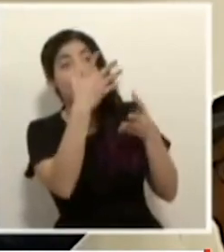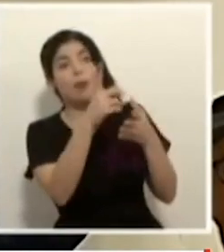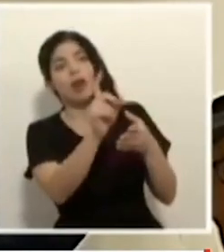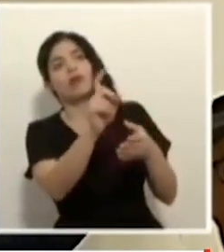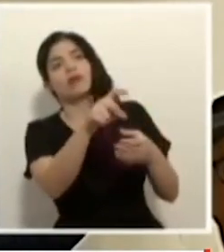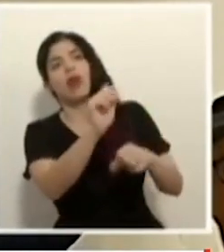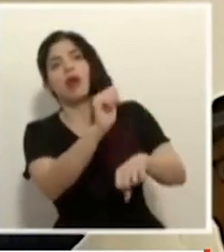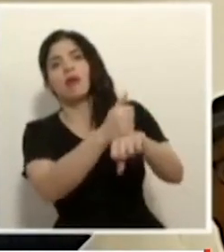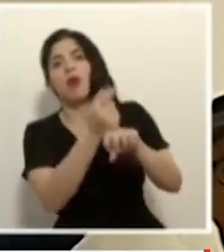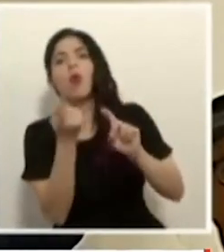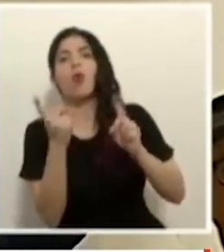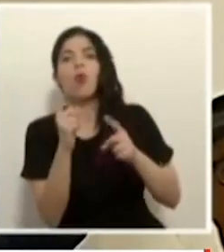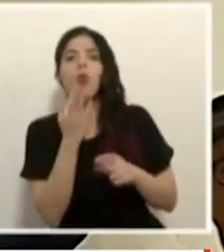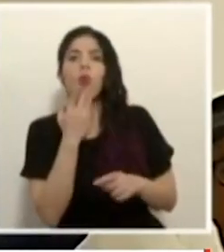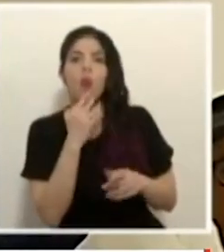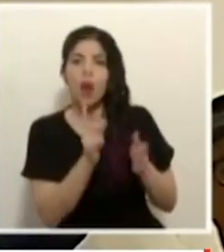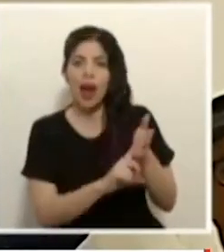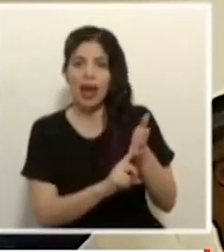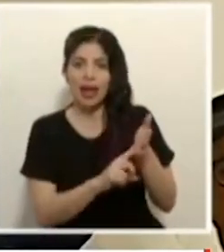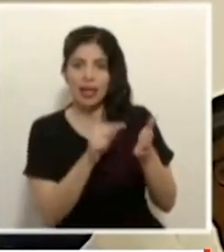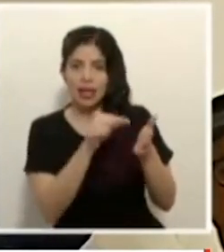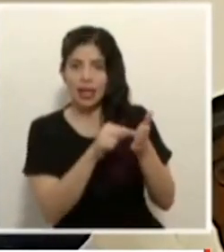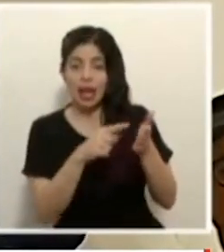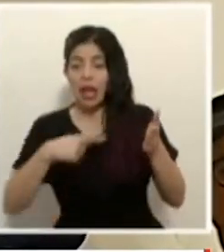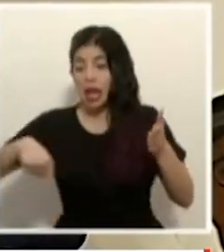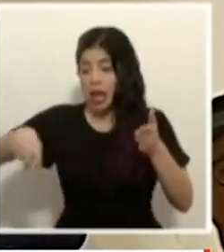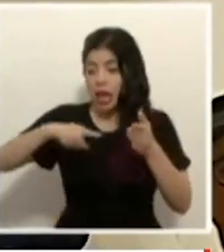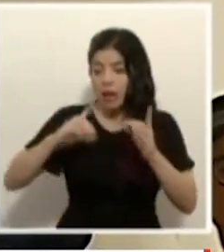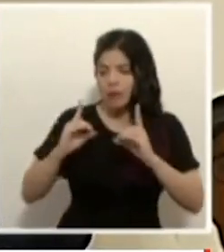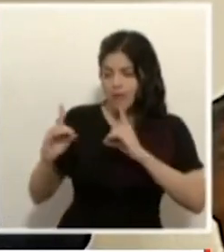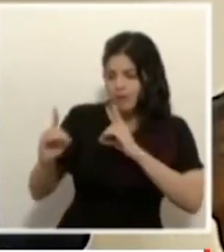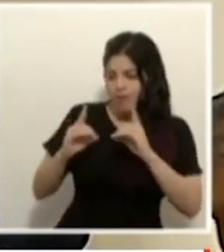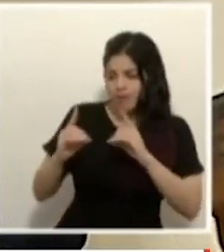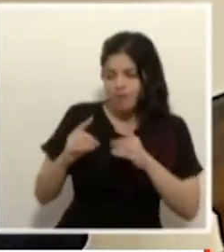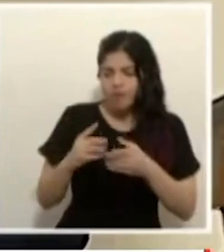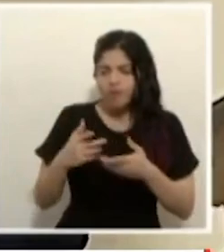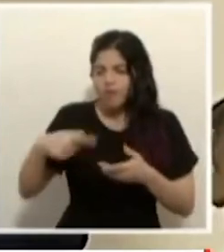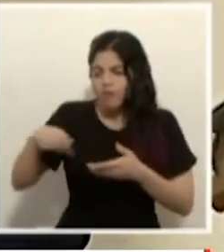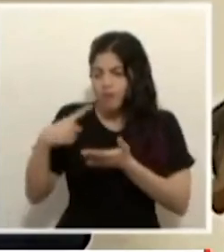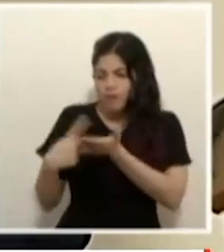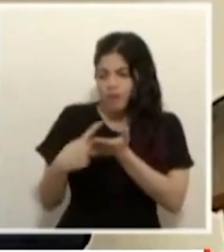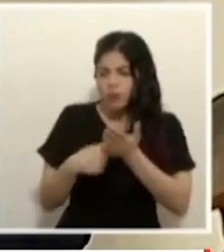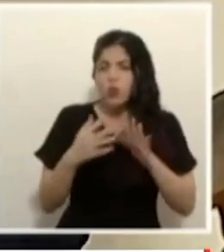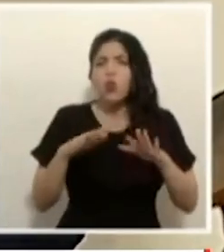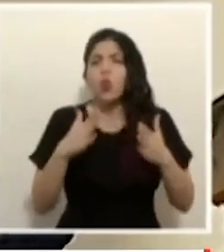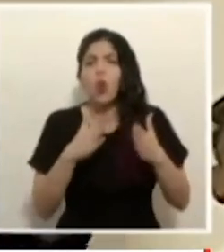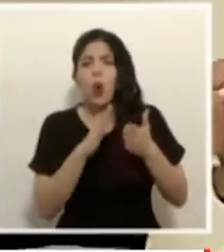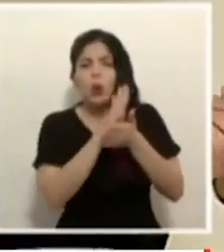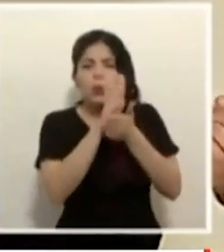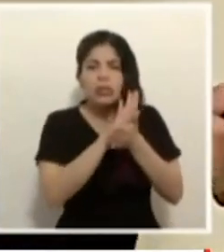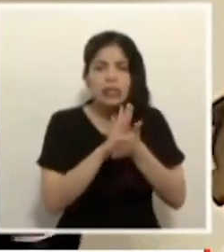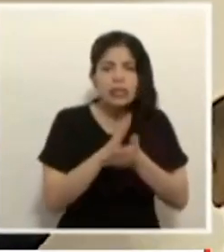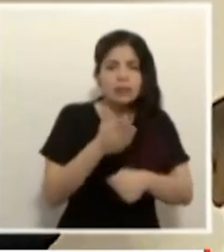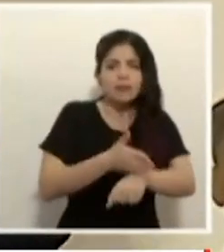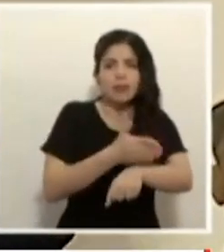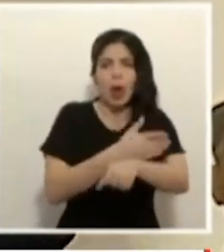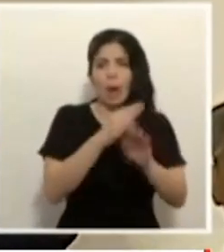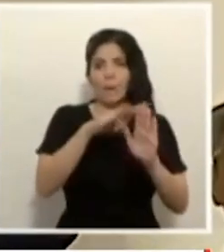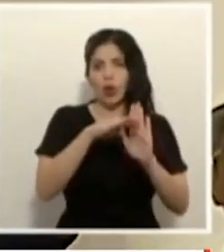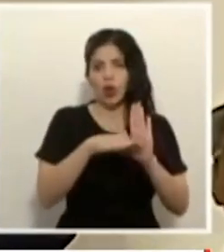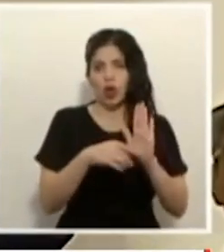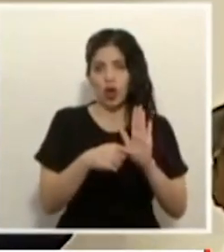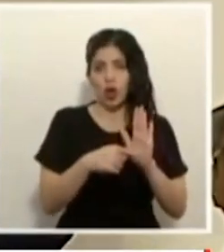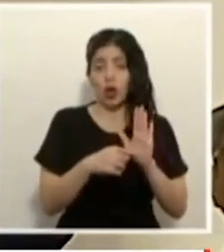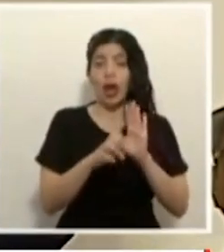pero de esos mismos diálogos están saliendo como depurar muchísimos de los protocolos los protocolos en materia